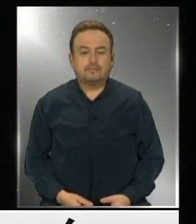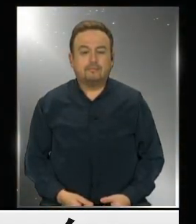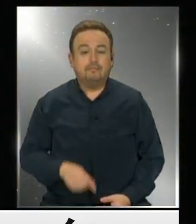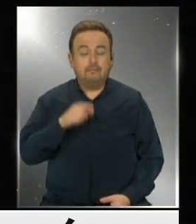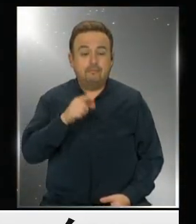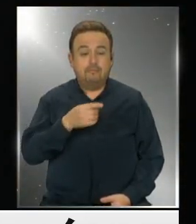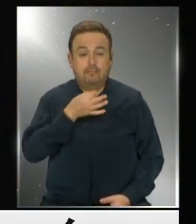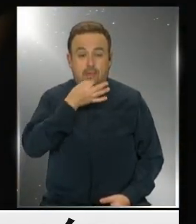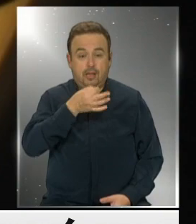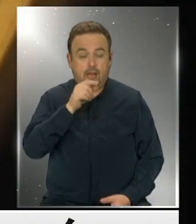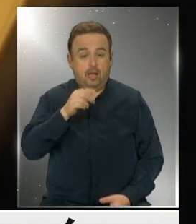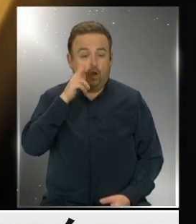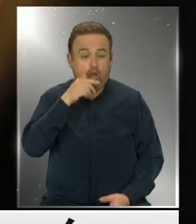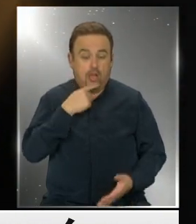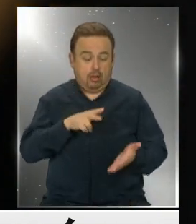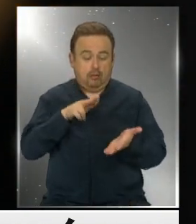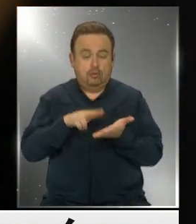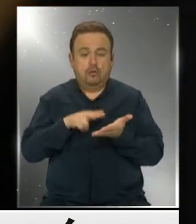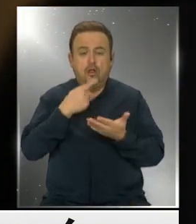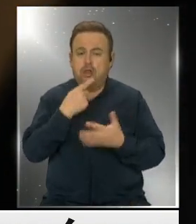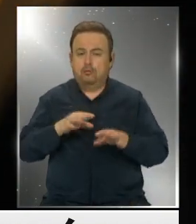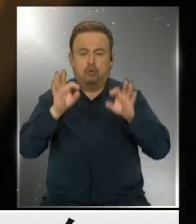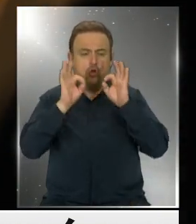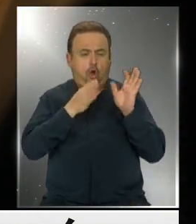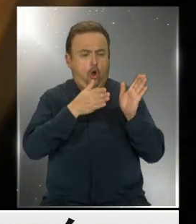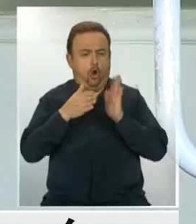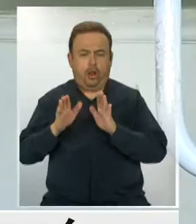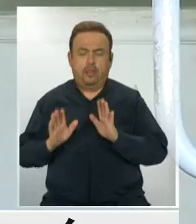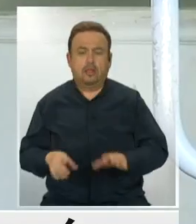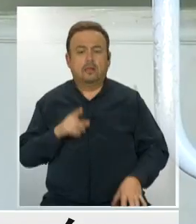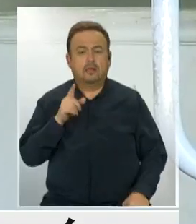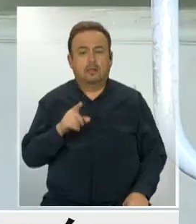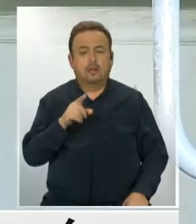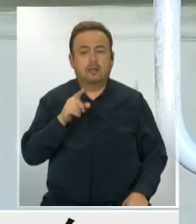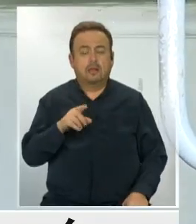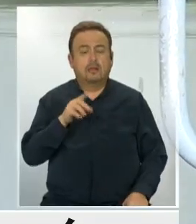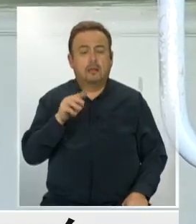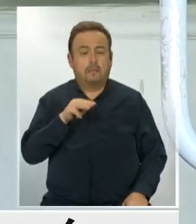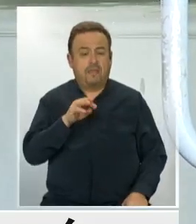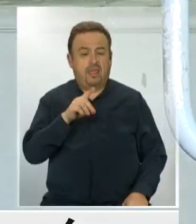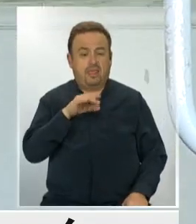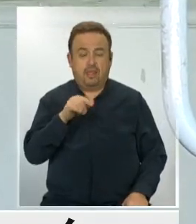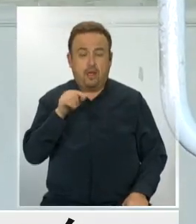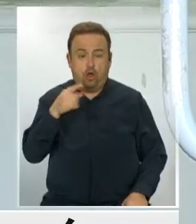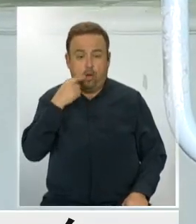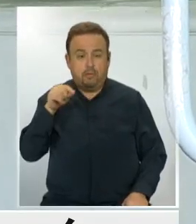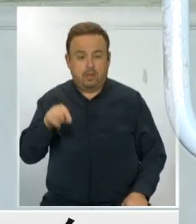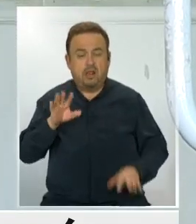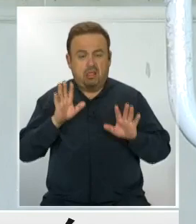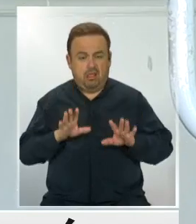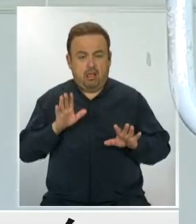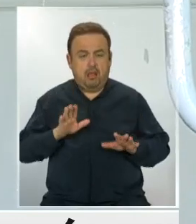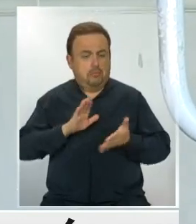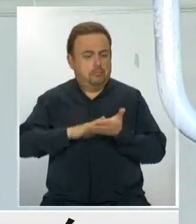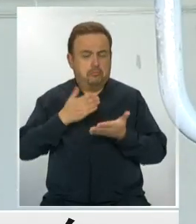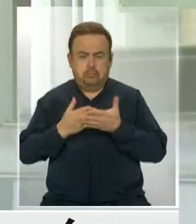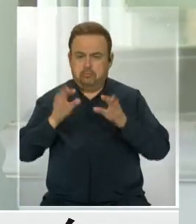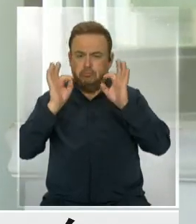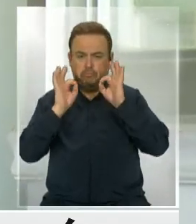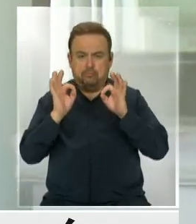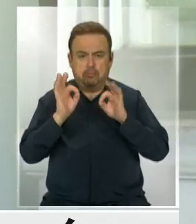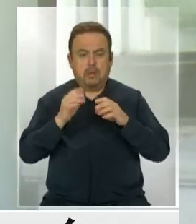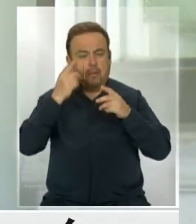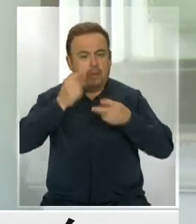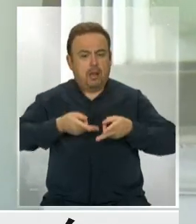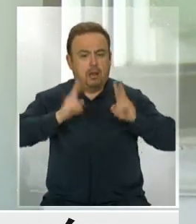En la declaración, los notarios dijeron que estaba todo en orden. Marcela Medina Riches sostuvo que el hombre estaba en condiciones de salud óptimas